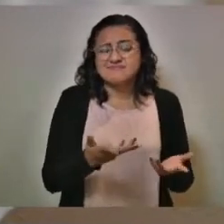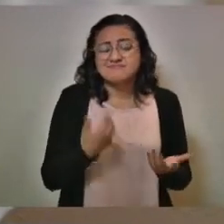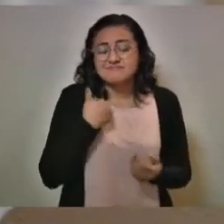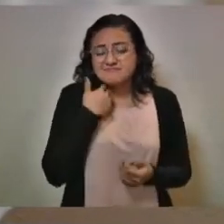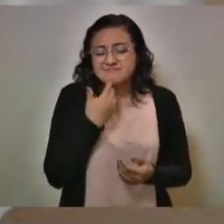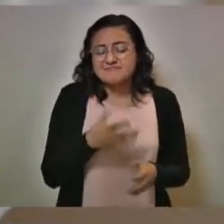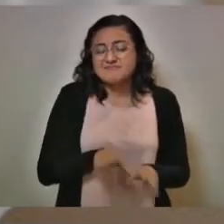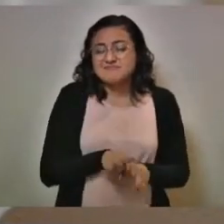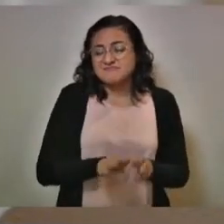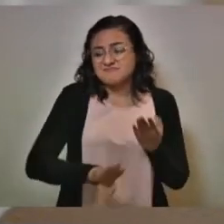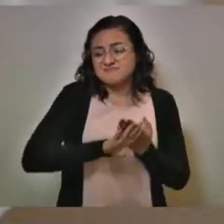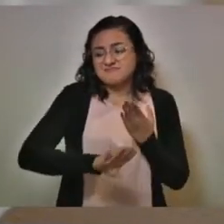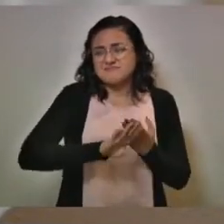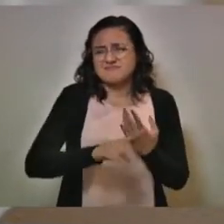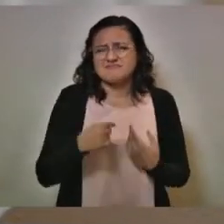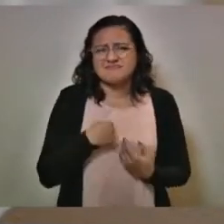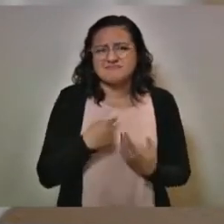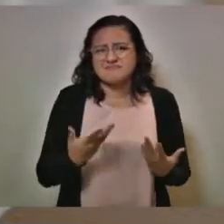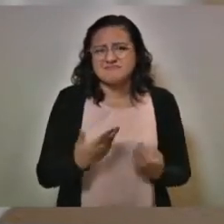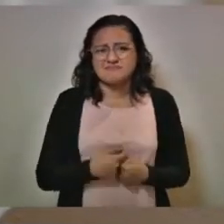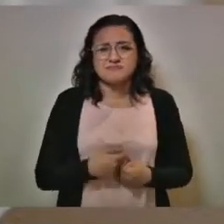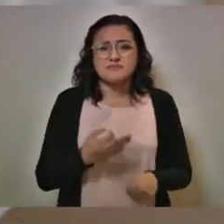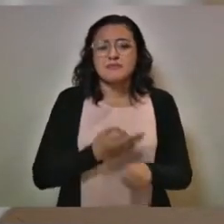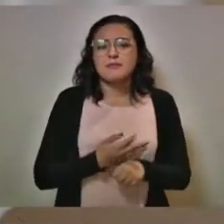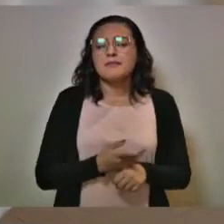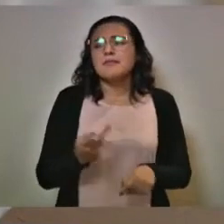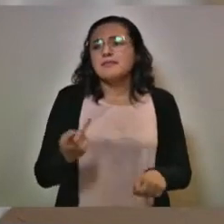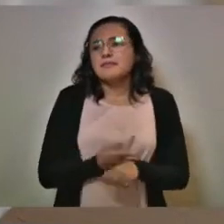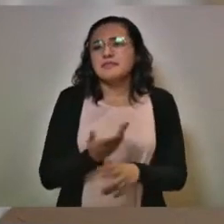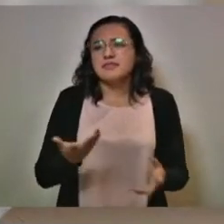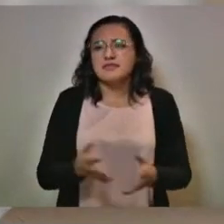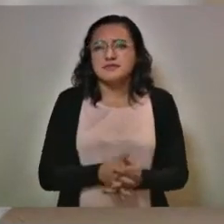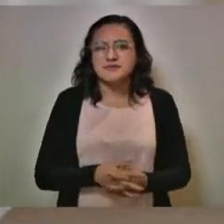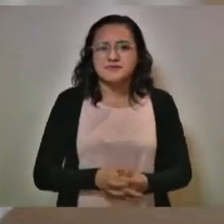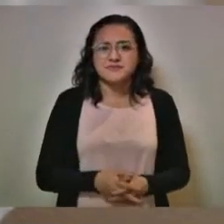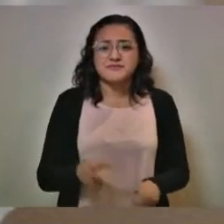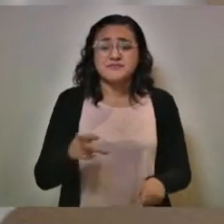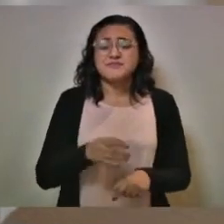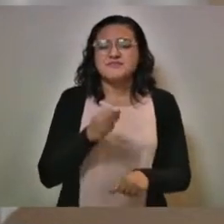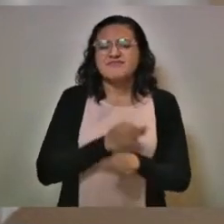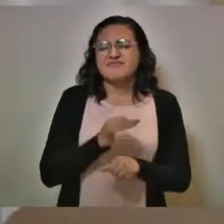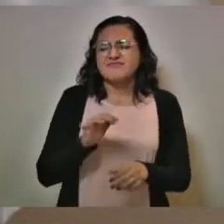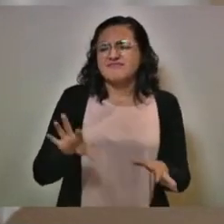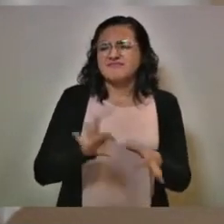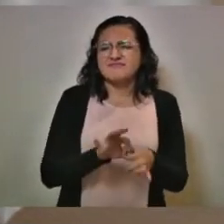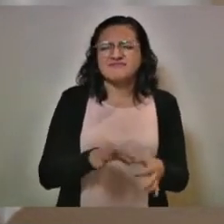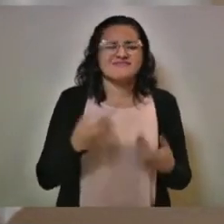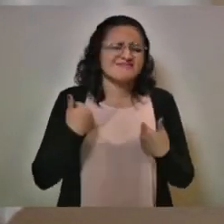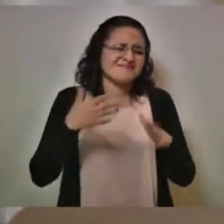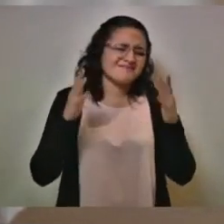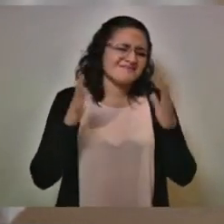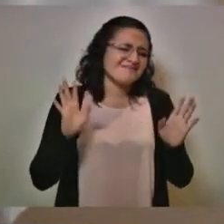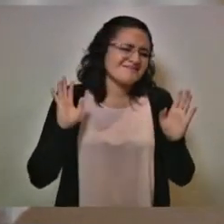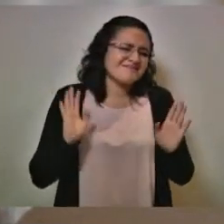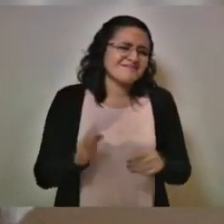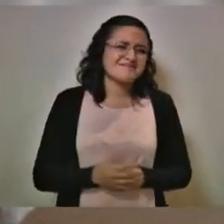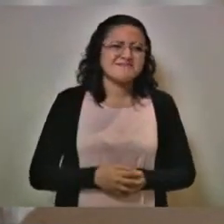de frena, fíjense nada más en qué se convirtieron, sí están concatenados. Hay que dejarlos,